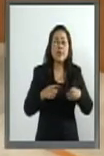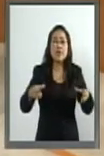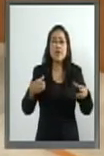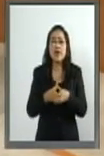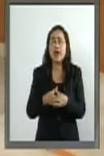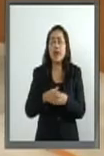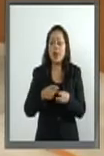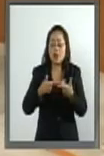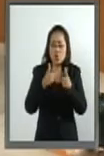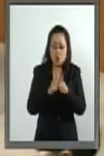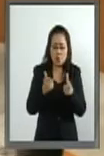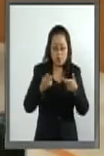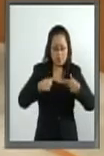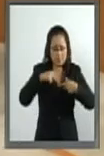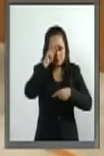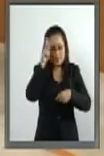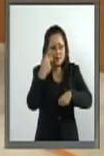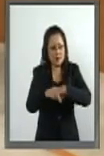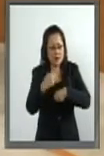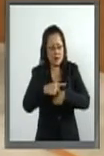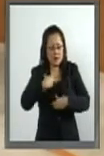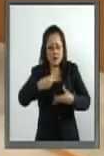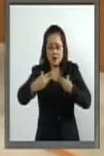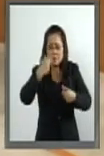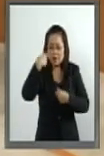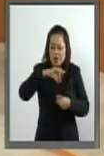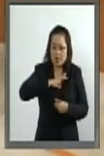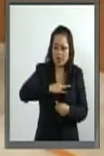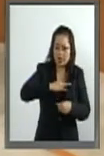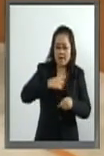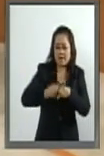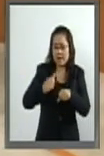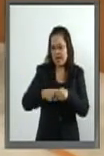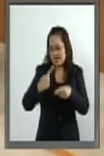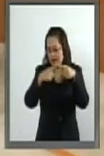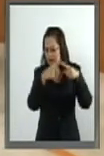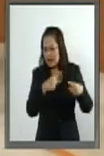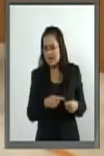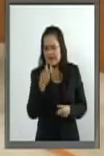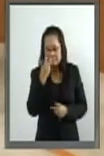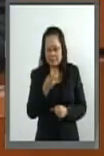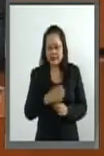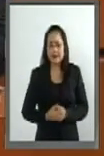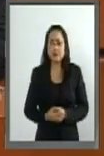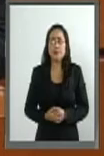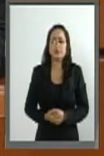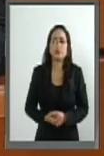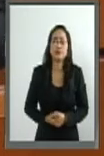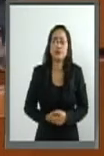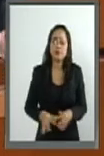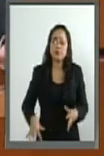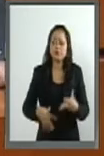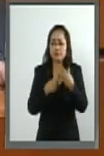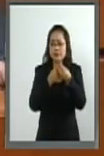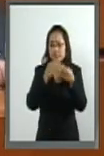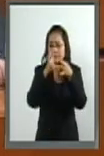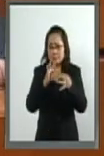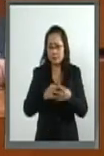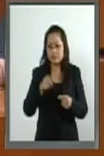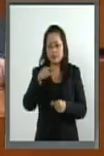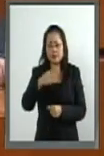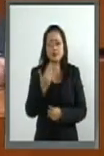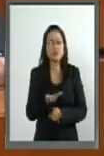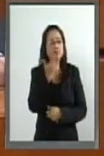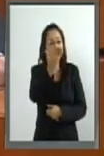riesgo para padecer y transmitir infecciones de transmisión sexual. Por lo antes expuesto, pido a la